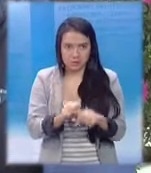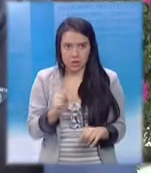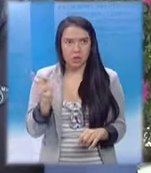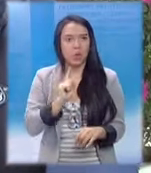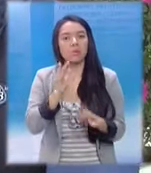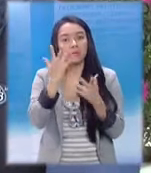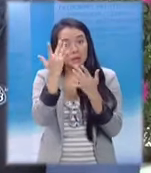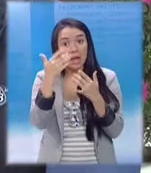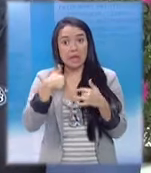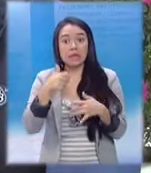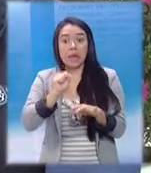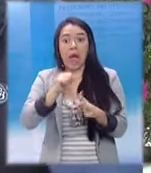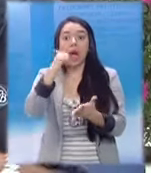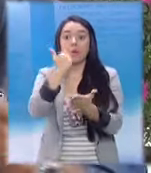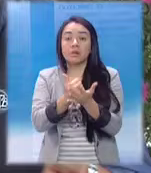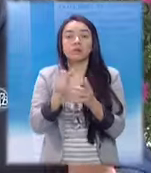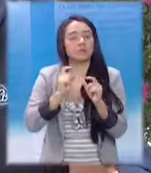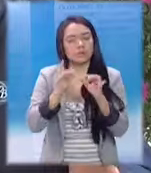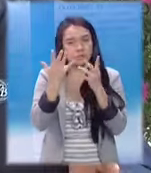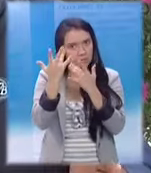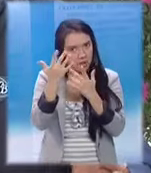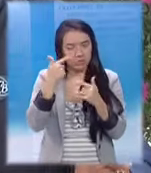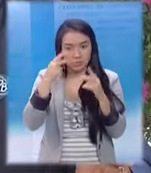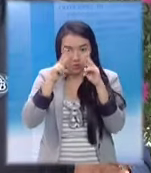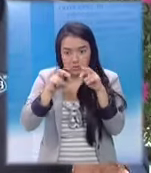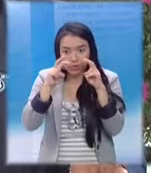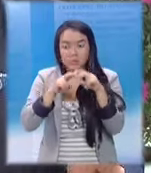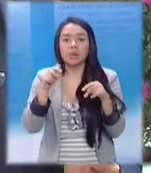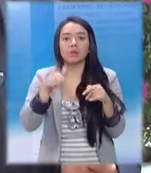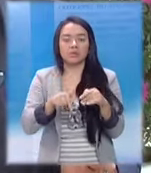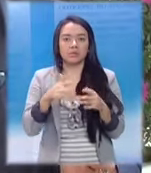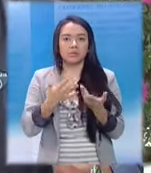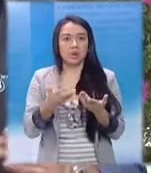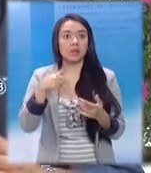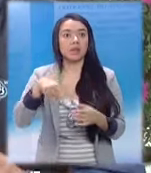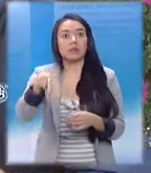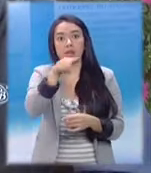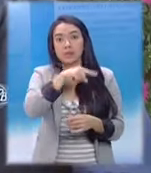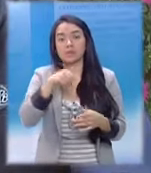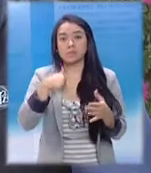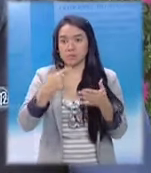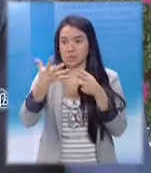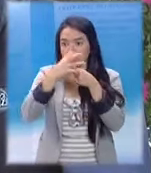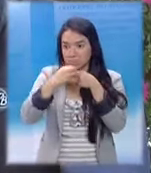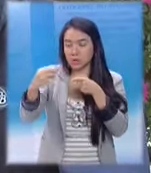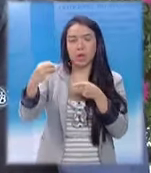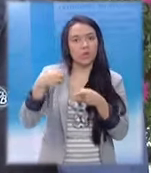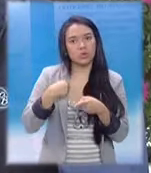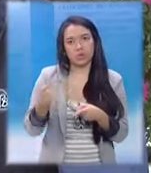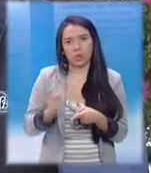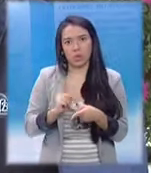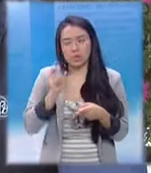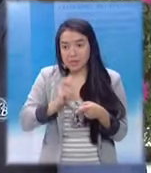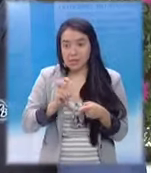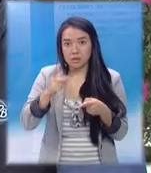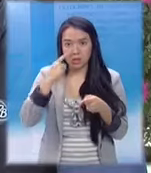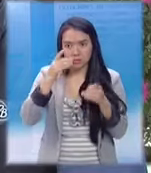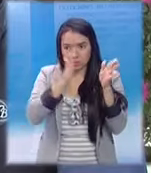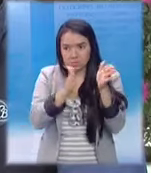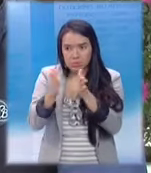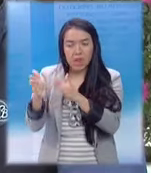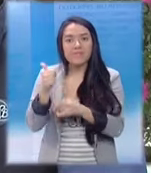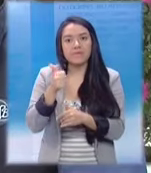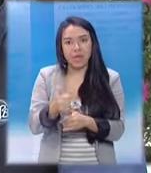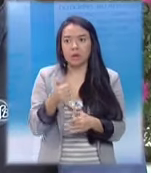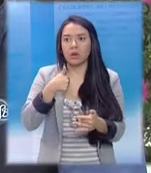cuál es la necesidad y quiénes se van a ver afectados, que al final es todo el pueblo de Guatemala si no se aprueban, y de hablar